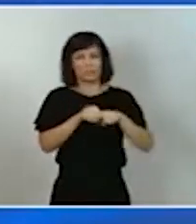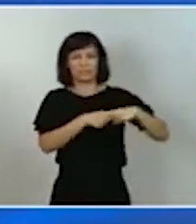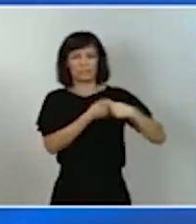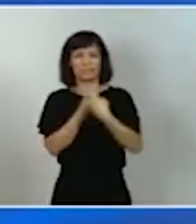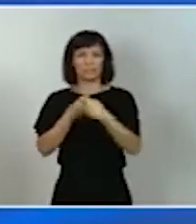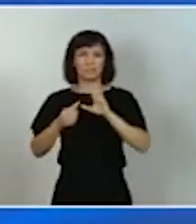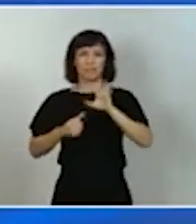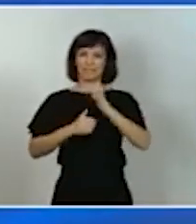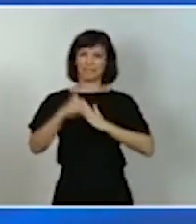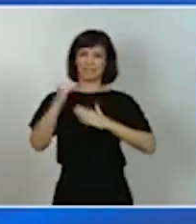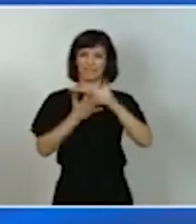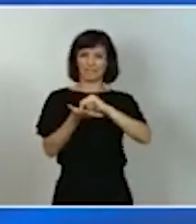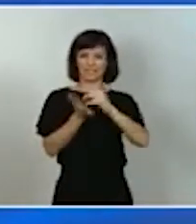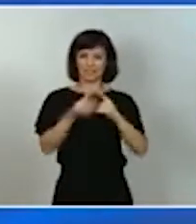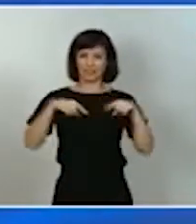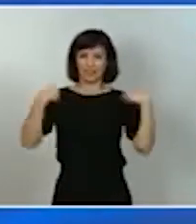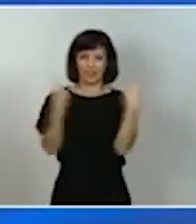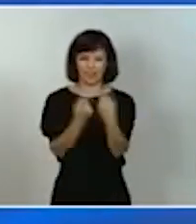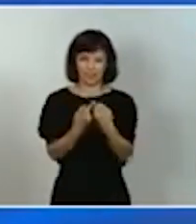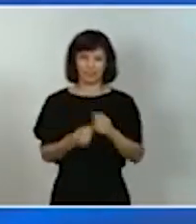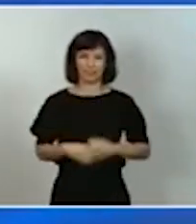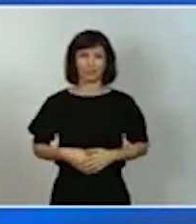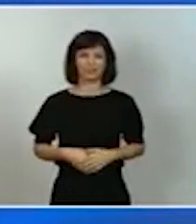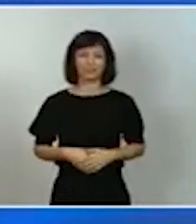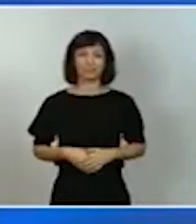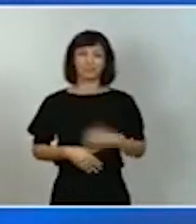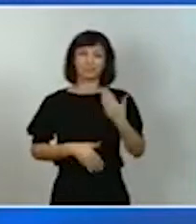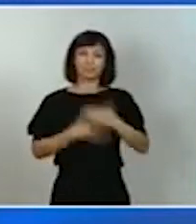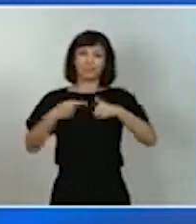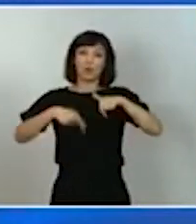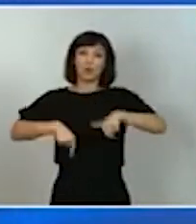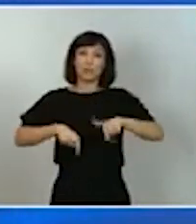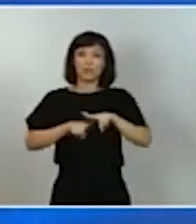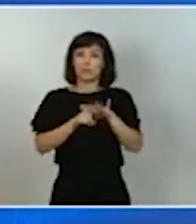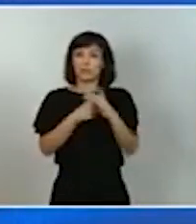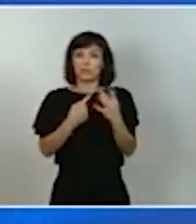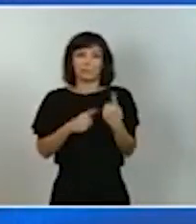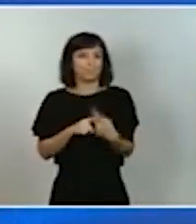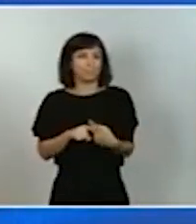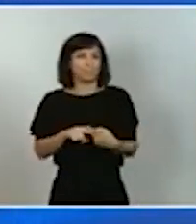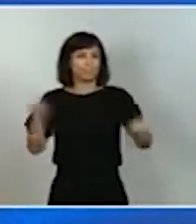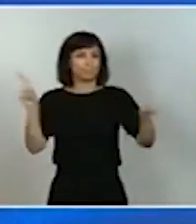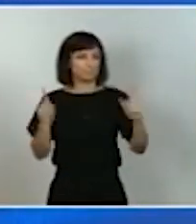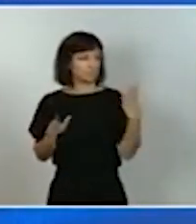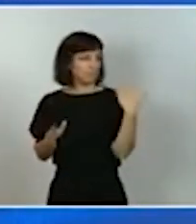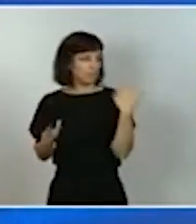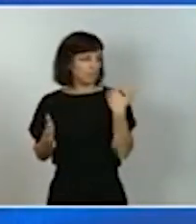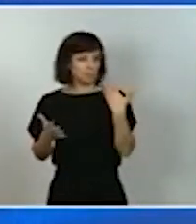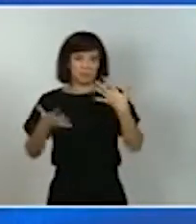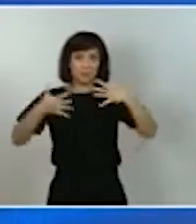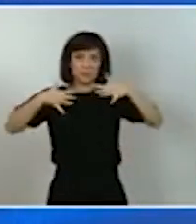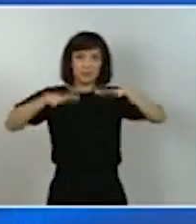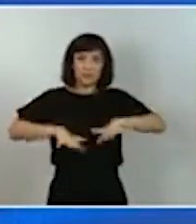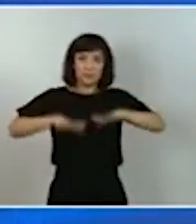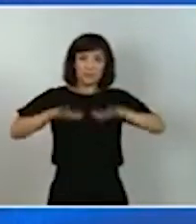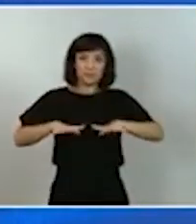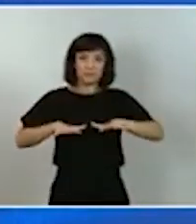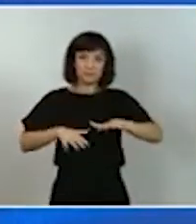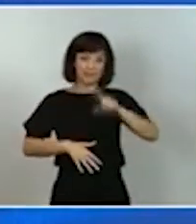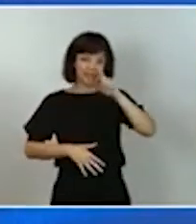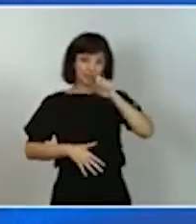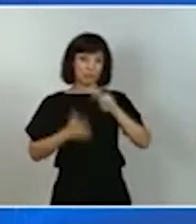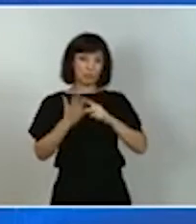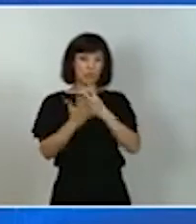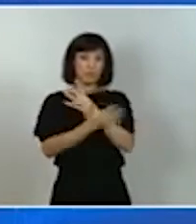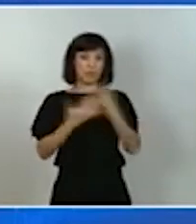Hoy, las circunstancias son bien diferentes. Hace apenas diez meses, tras cinco procesos electorales en 2019, logramos sortear